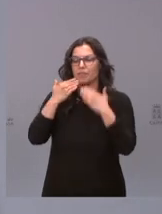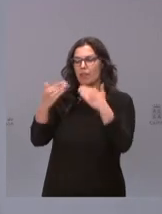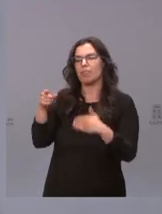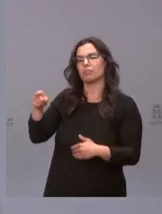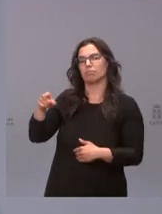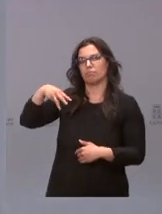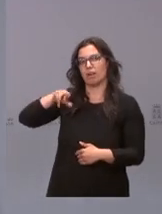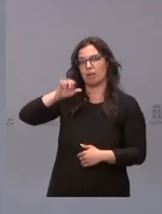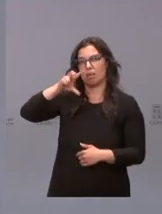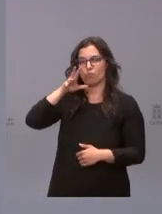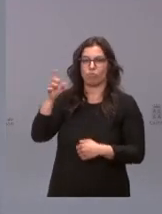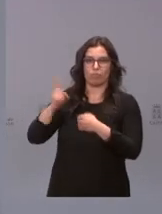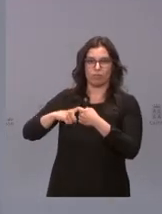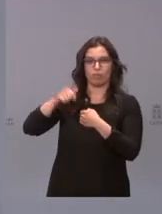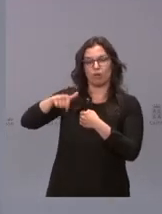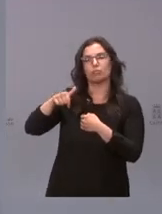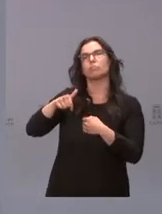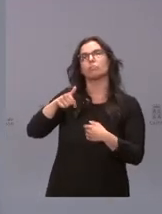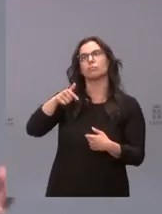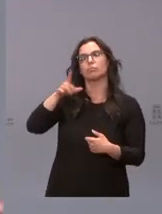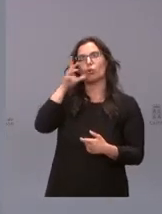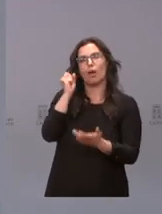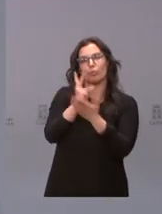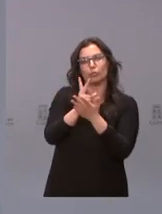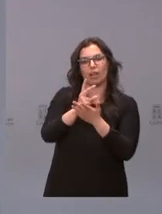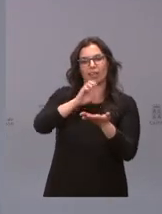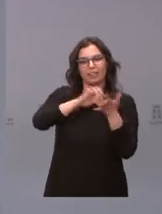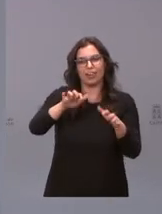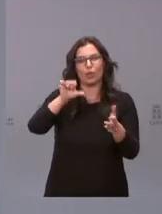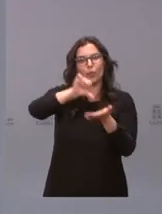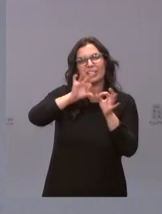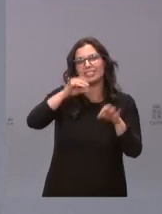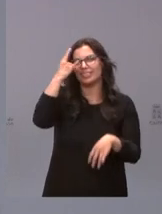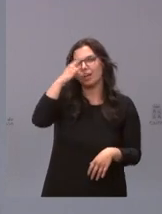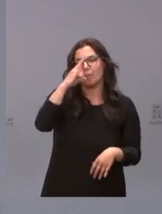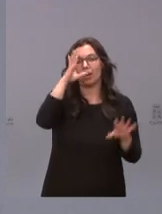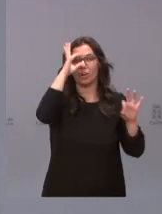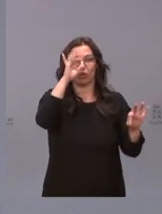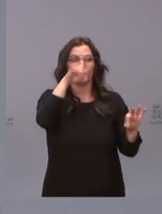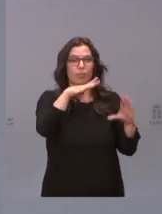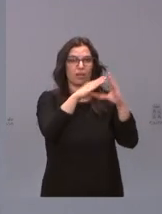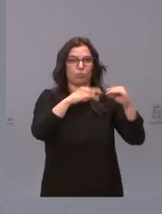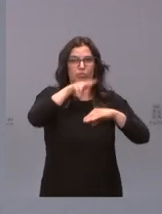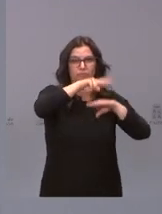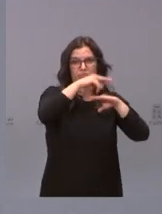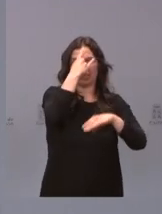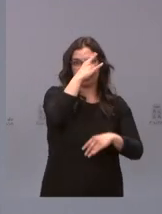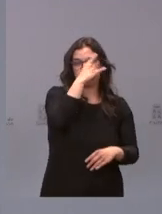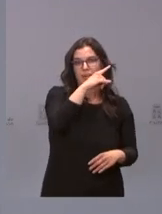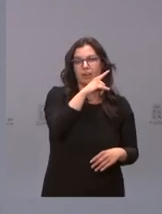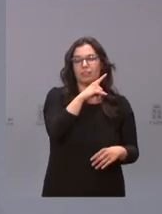presencia hoy aquí, por tu apuesta por Castilla y León y por Salamanca, y por supuesto al rector de la Universidad de Salamanca.